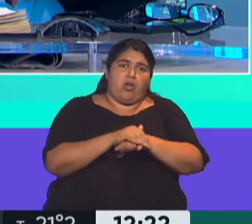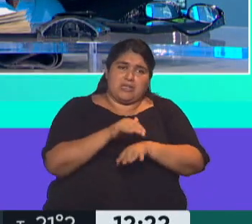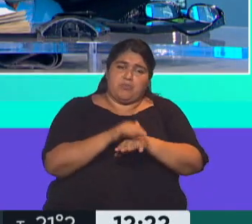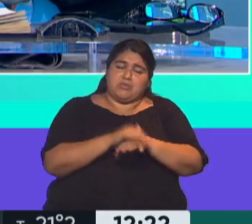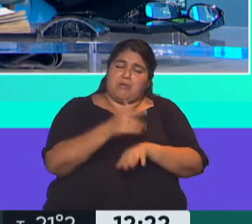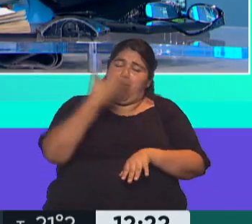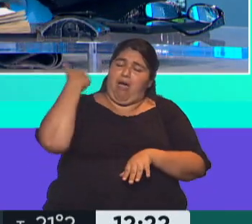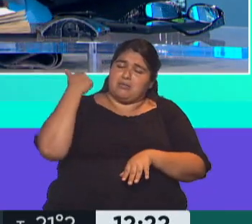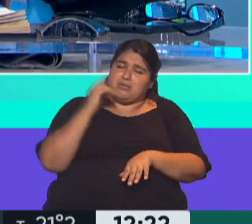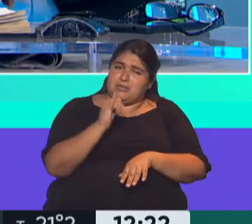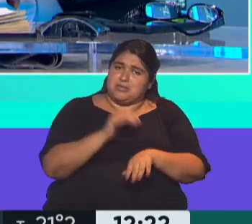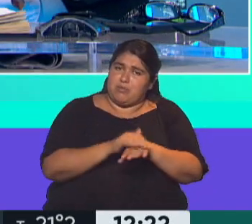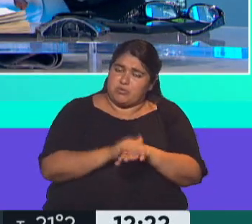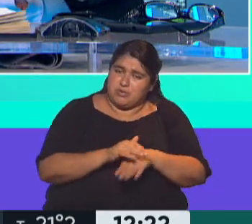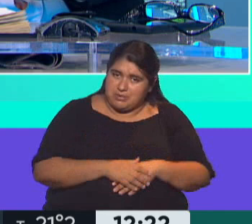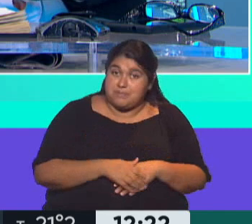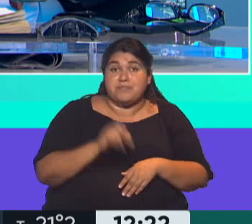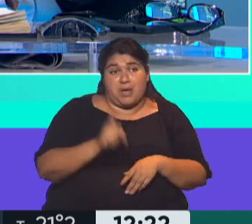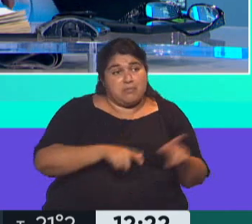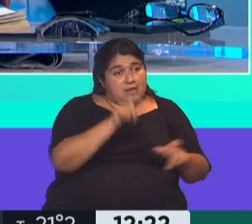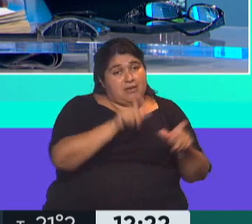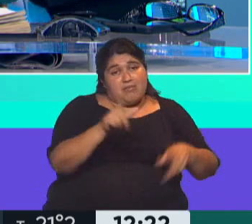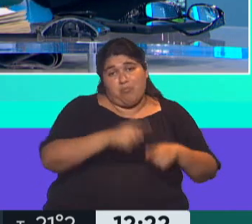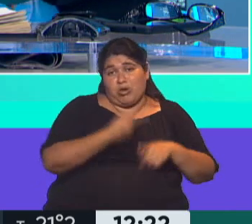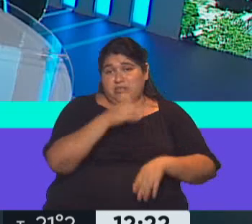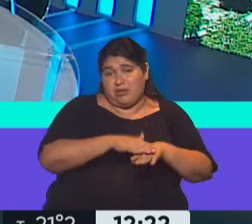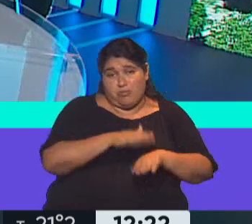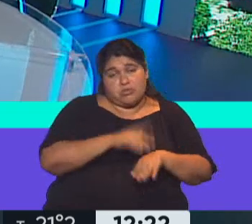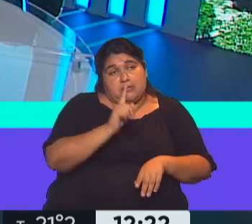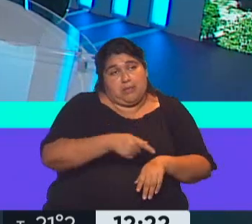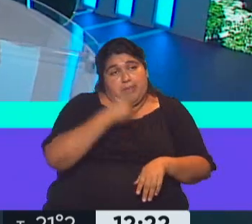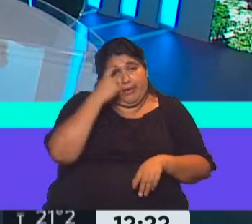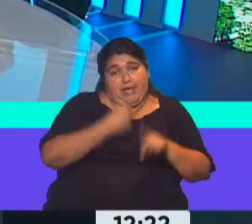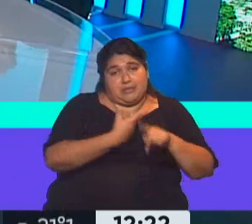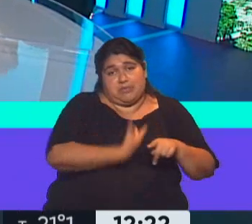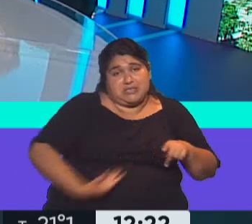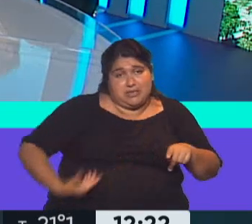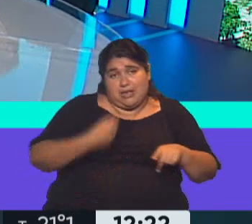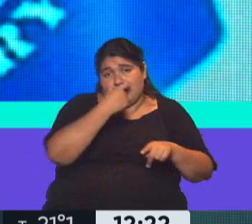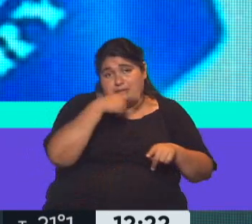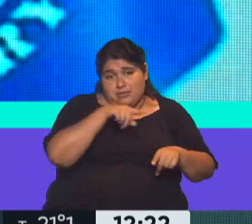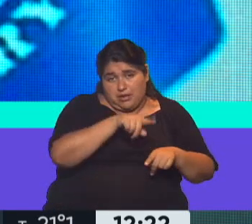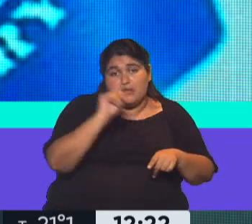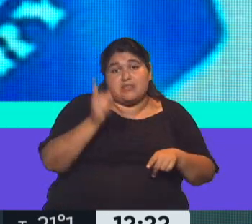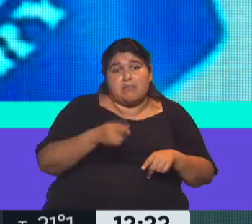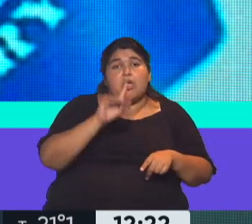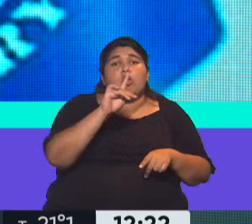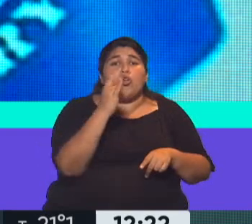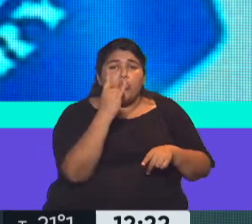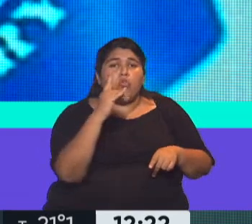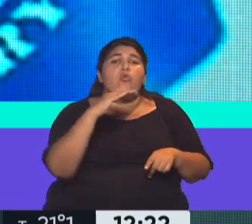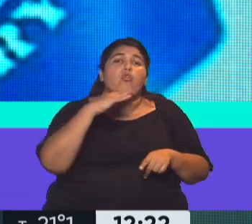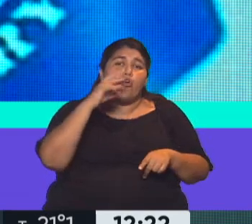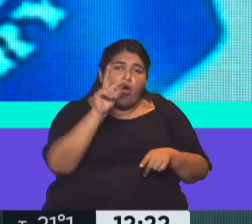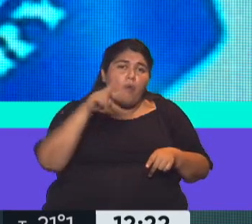Y permanentemente hacemos referencia también a las responsabilidades políticas. Claramente, Mauricio Macri, el expresidente de la Nación, poco se habla de Nicolás Dujovne, quien era el